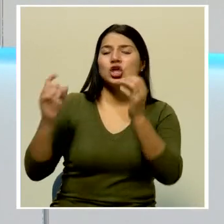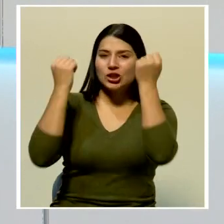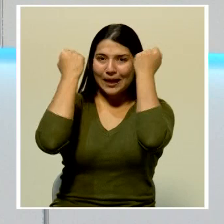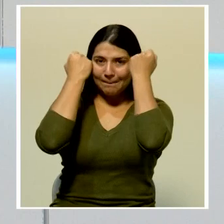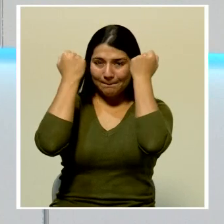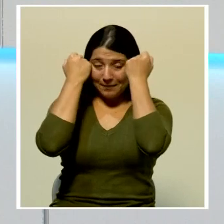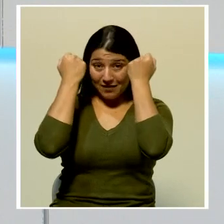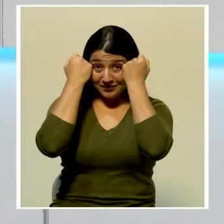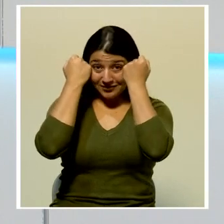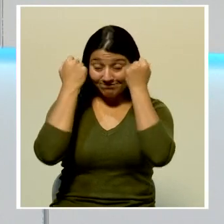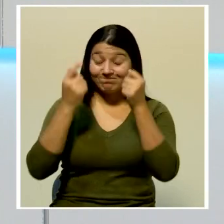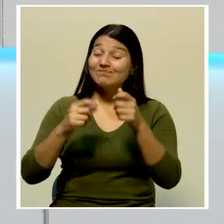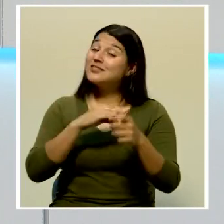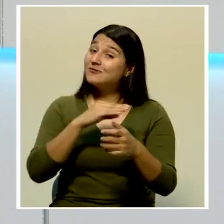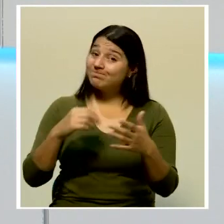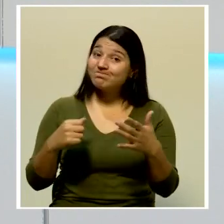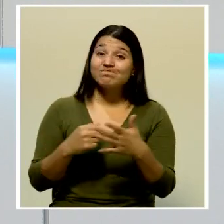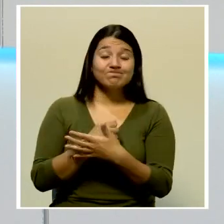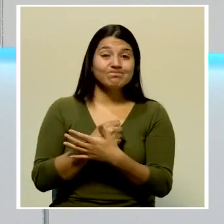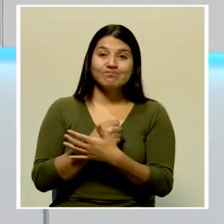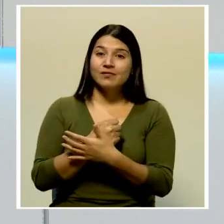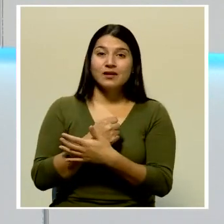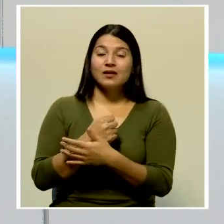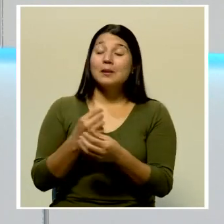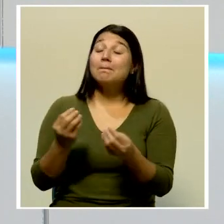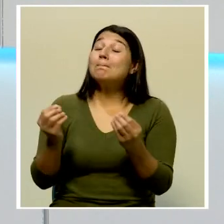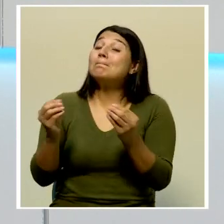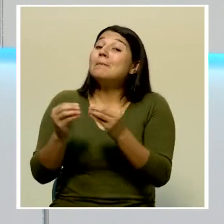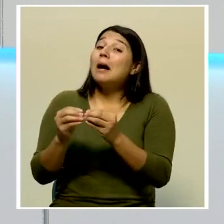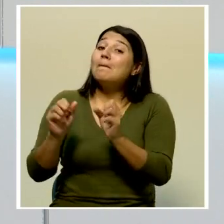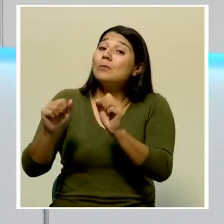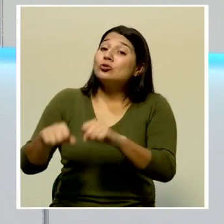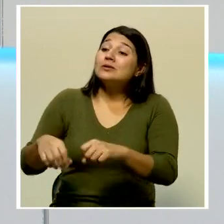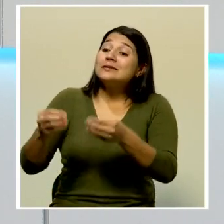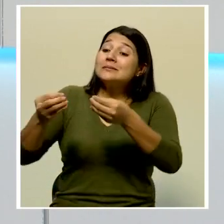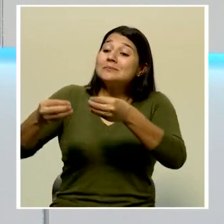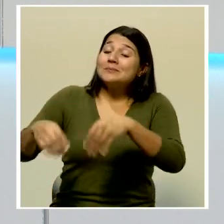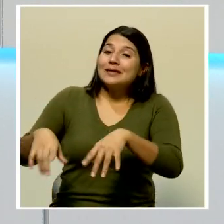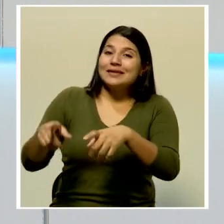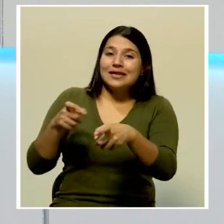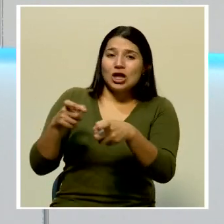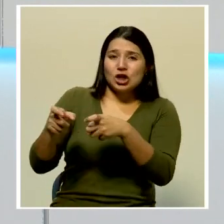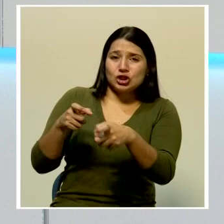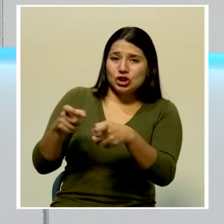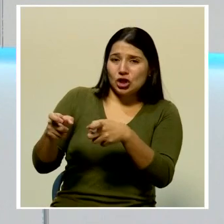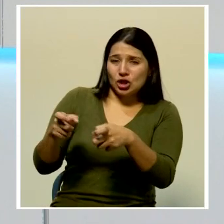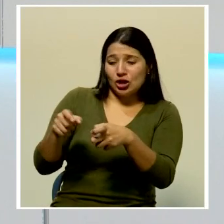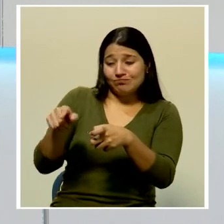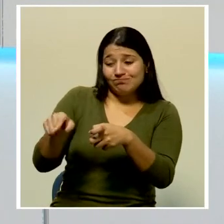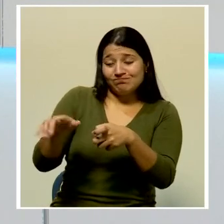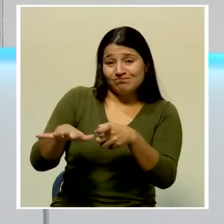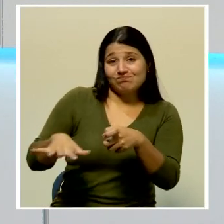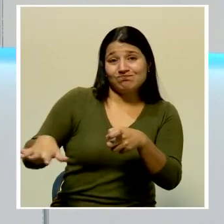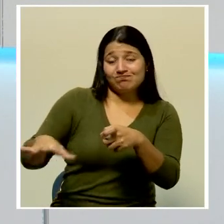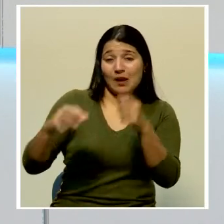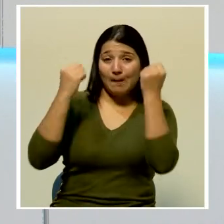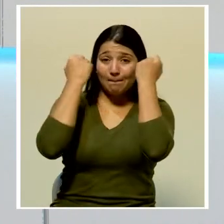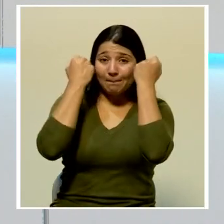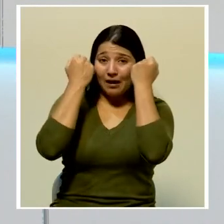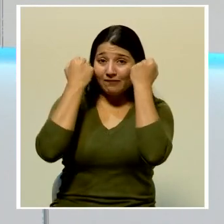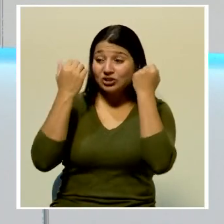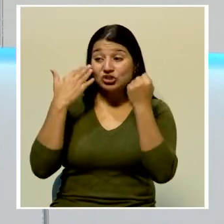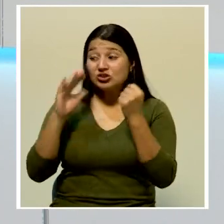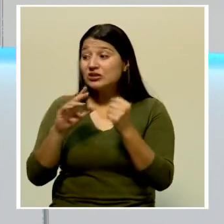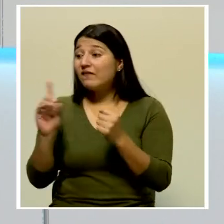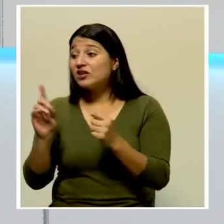crece, lamentablemente, la posibilidad de que exista transmisión comunitaria en esta zona del país. Estas y